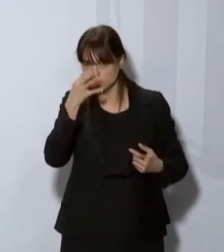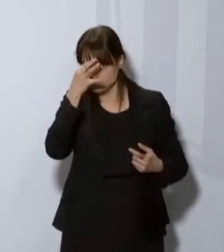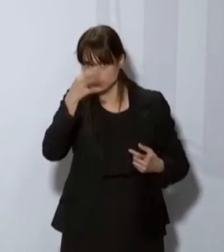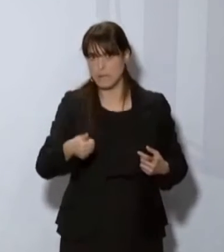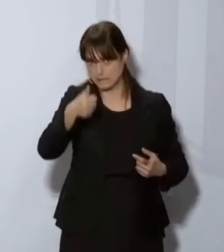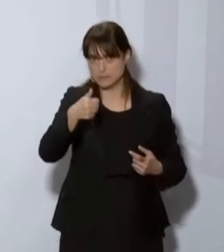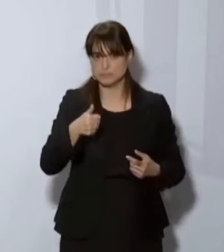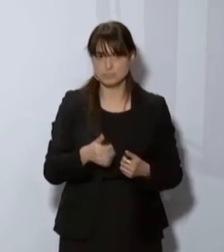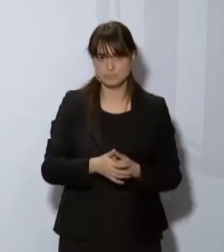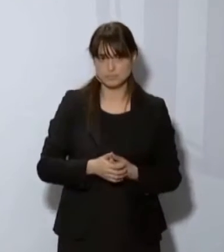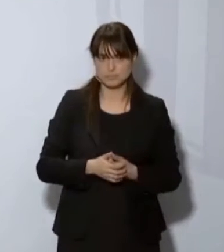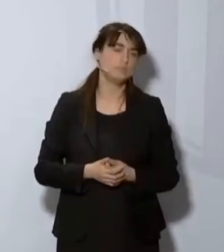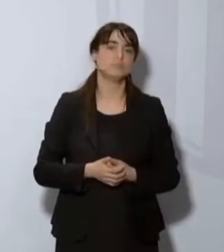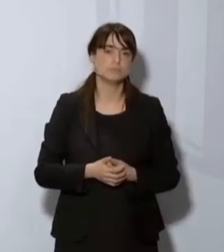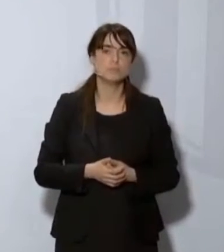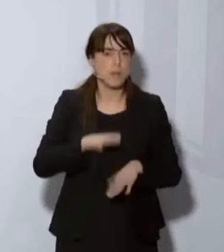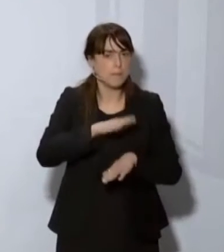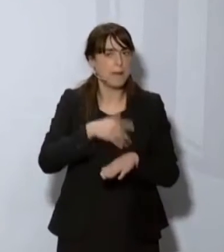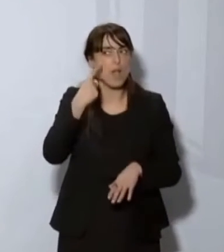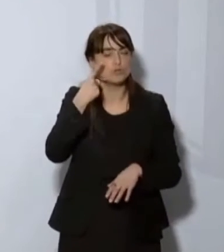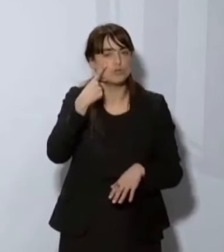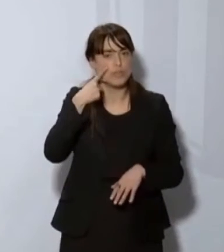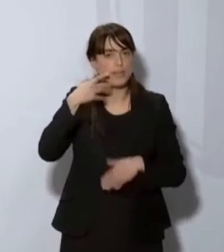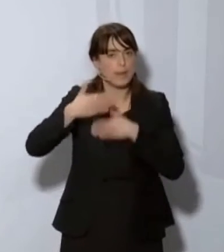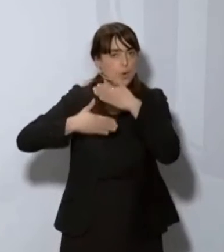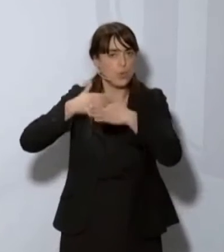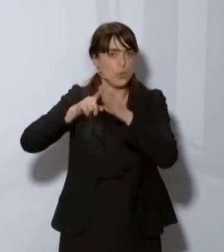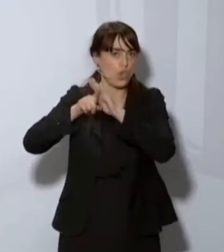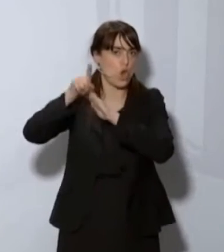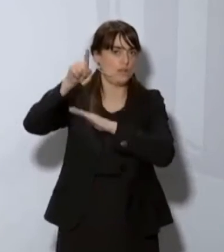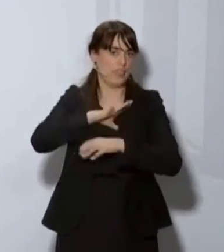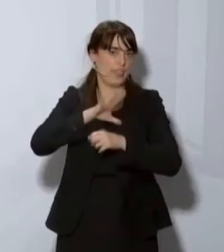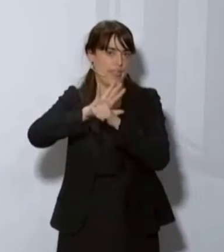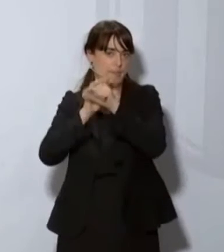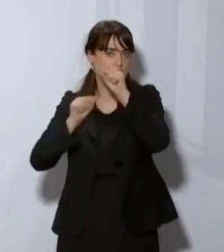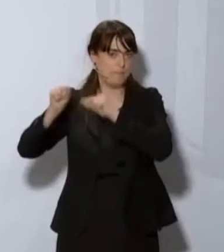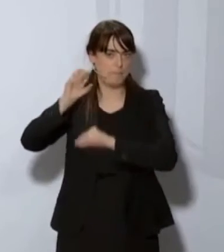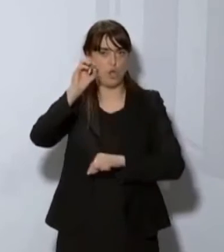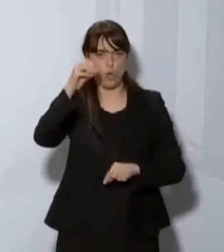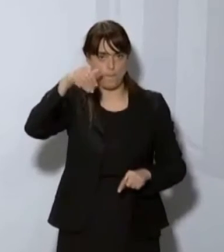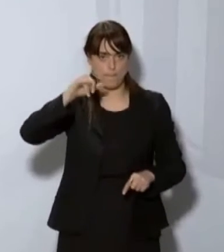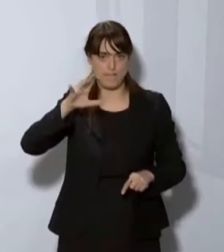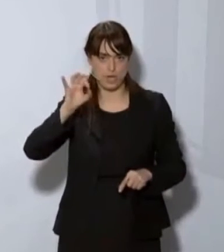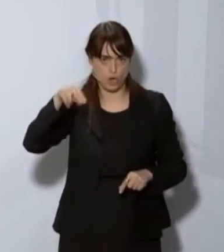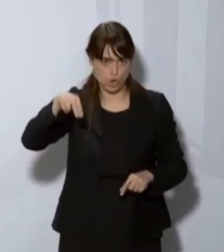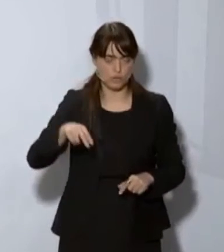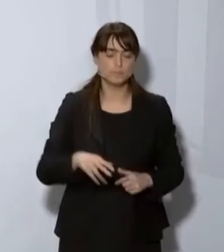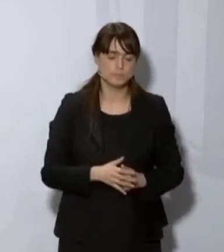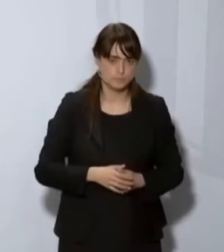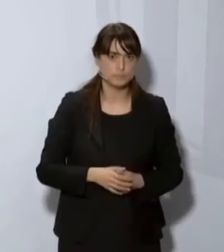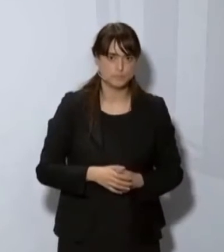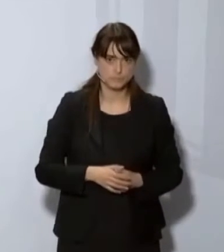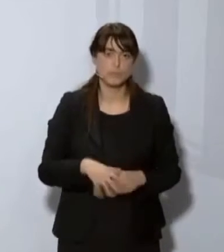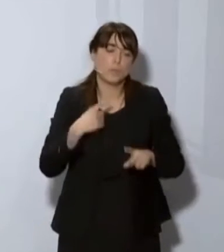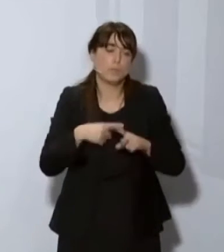detallada posible de la evolución de este ómicron y también de la situación de la sociedad en general que ya está